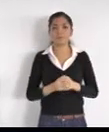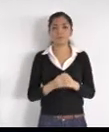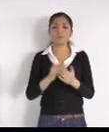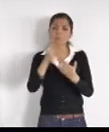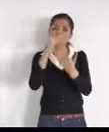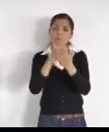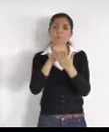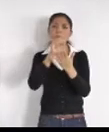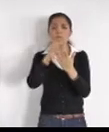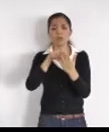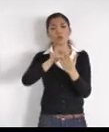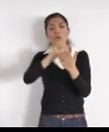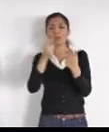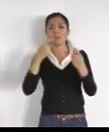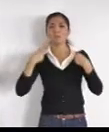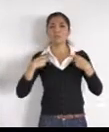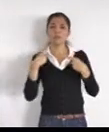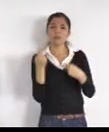perdón,